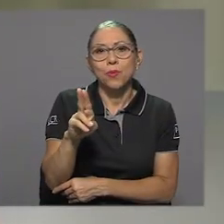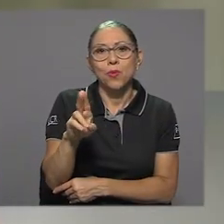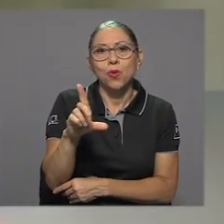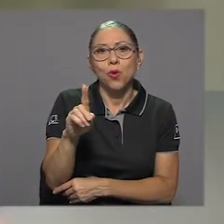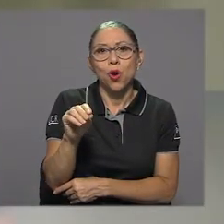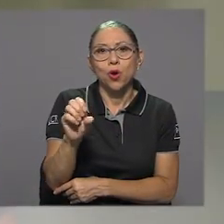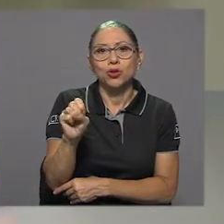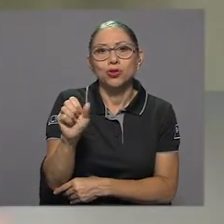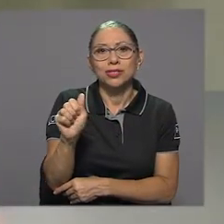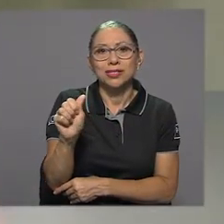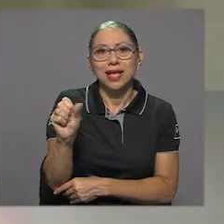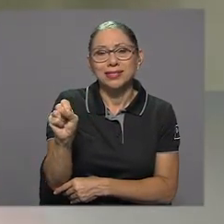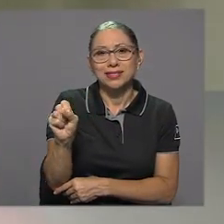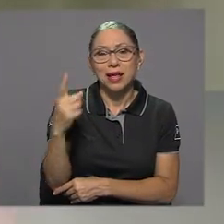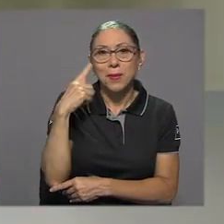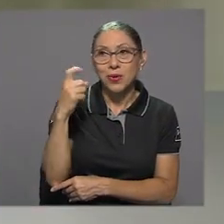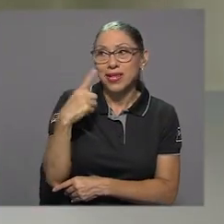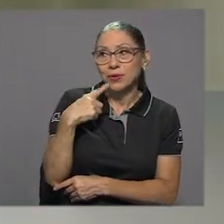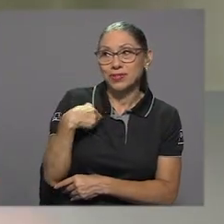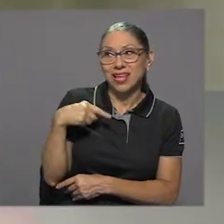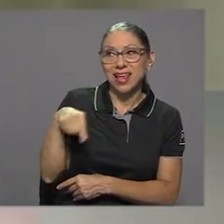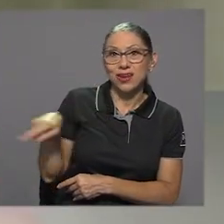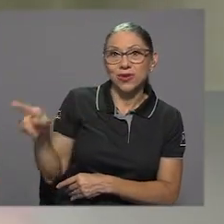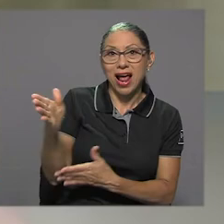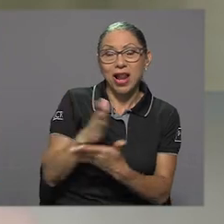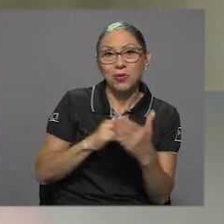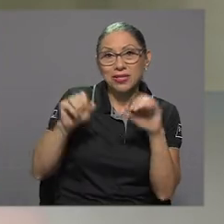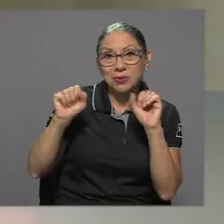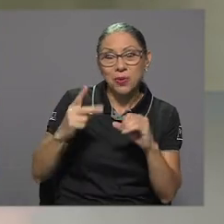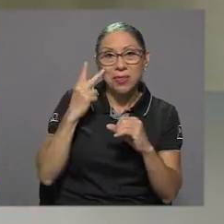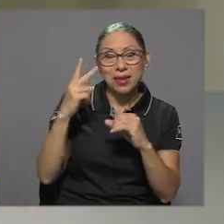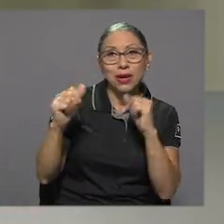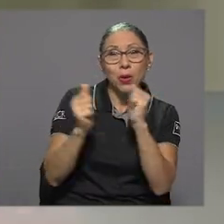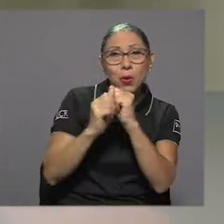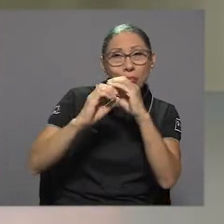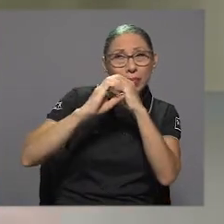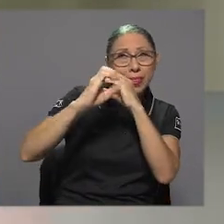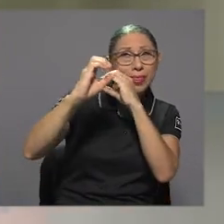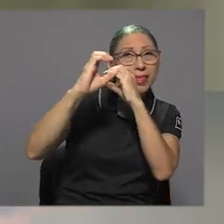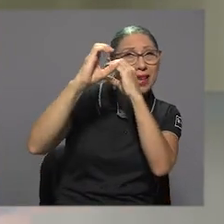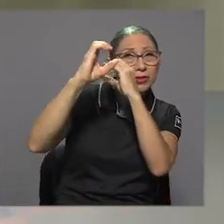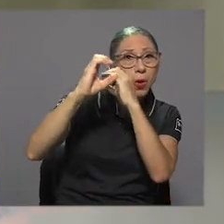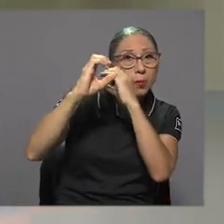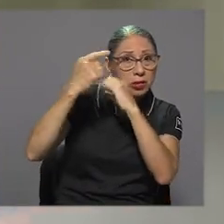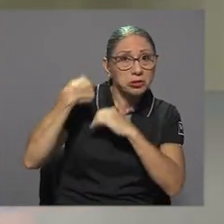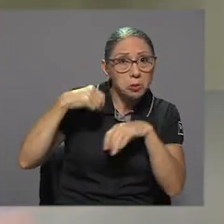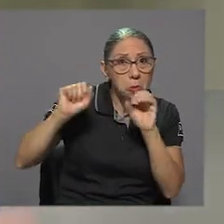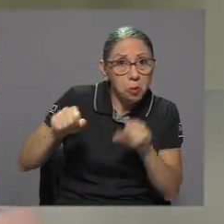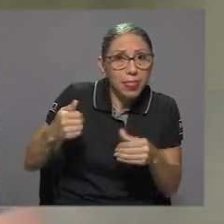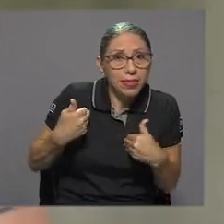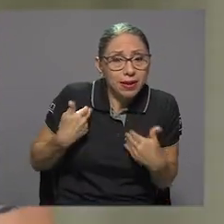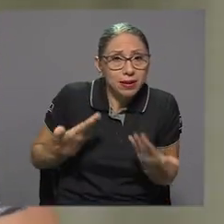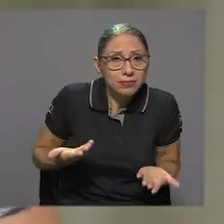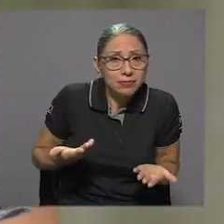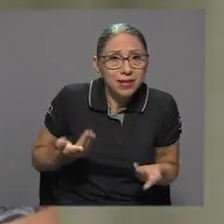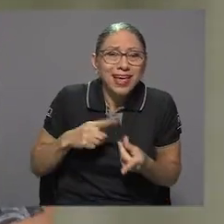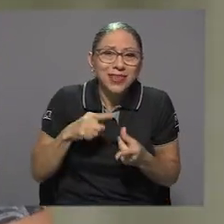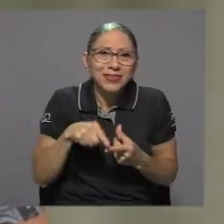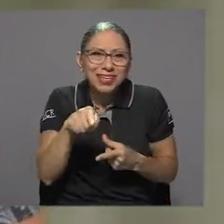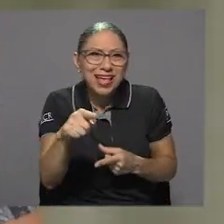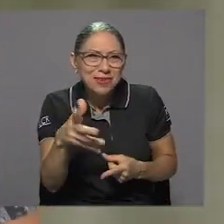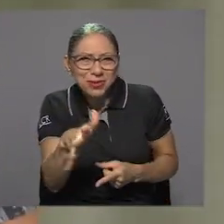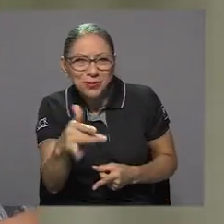porque nos dijeron que algunas se pueden ver con telescopios que uno puede acceder,